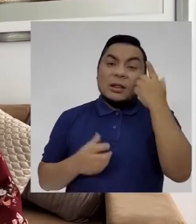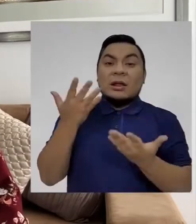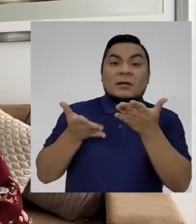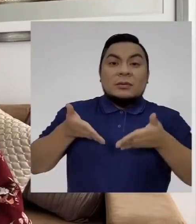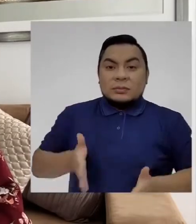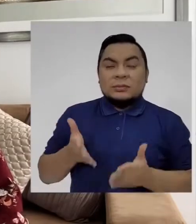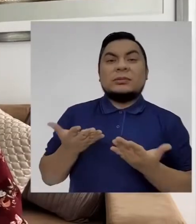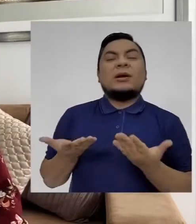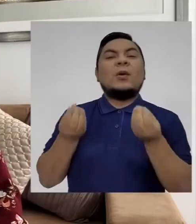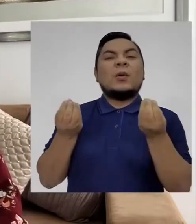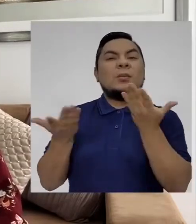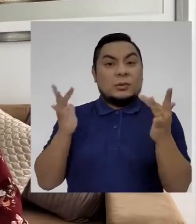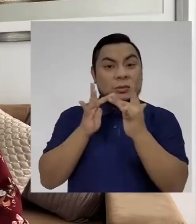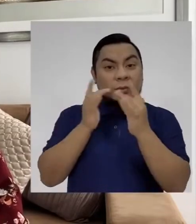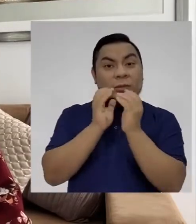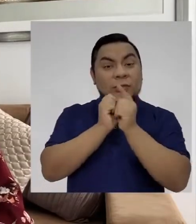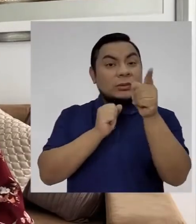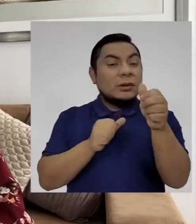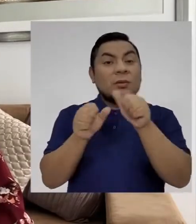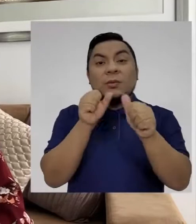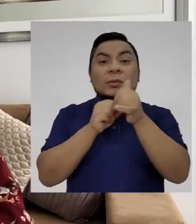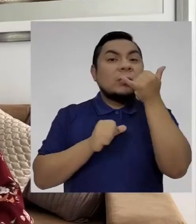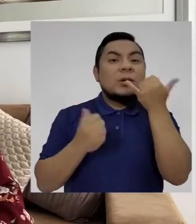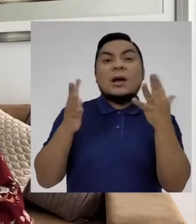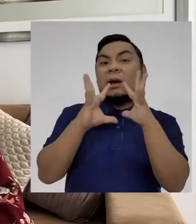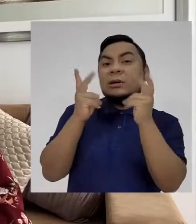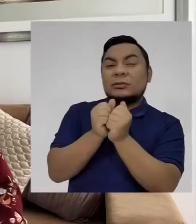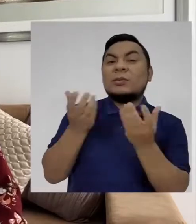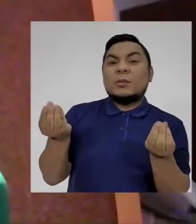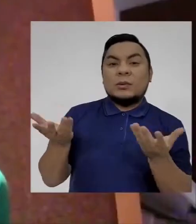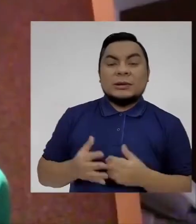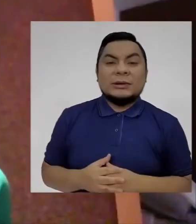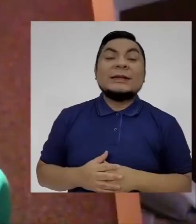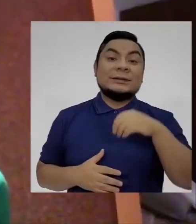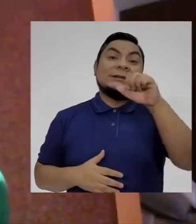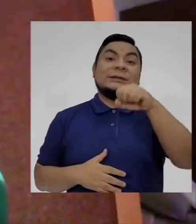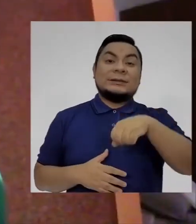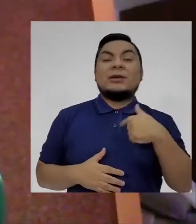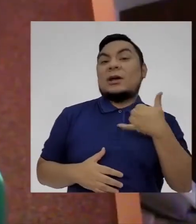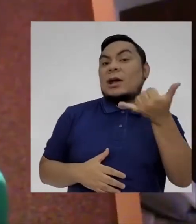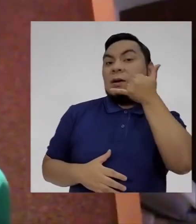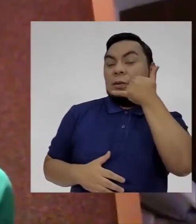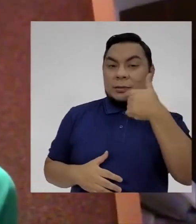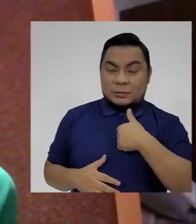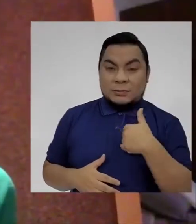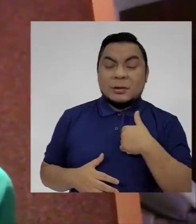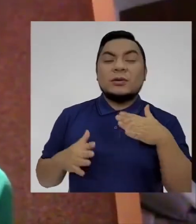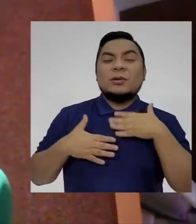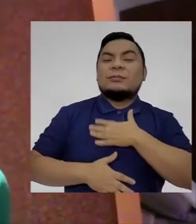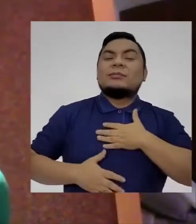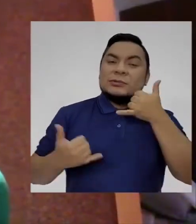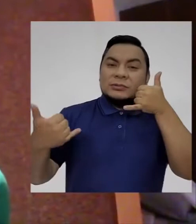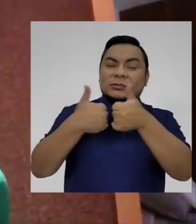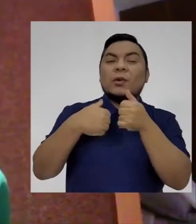dónde conseguir medicamentos, ¿podrían comunicarse algún número o alguna asociación? Sí, claro, me pueden llamar a mí y yo